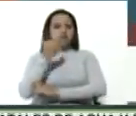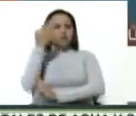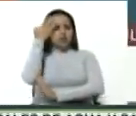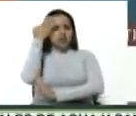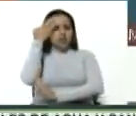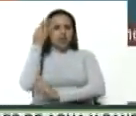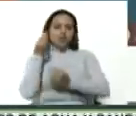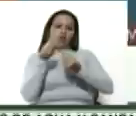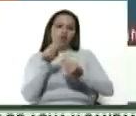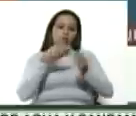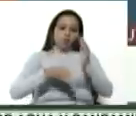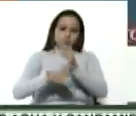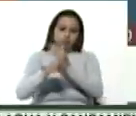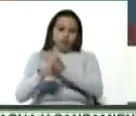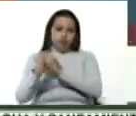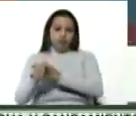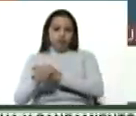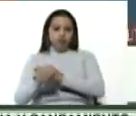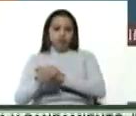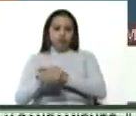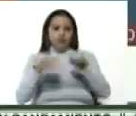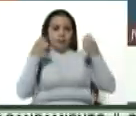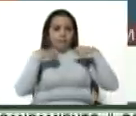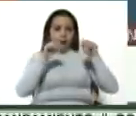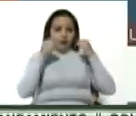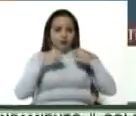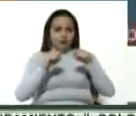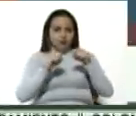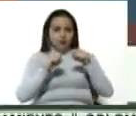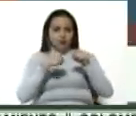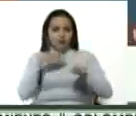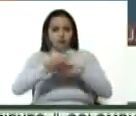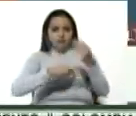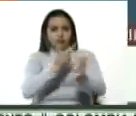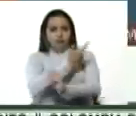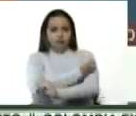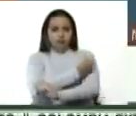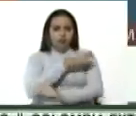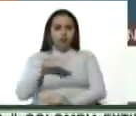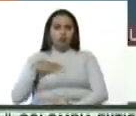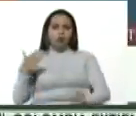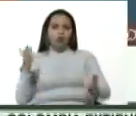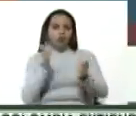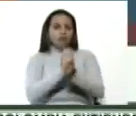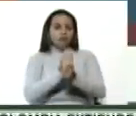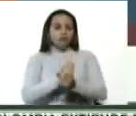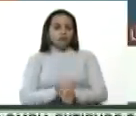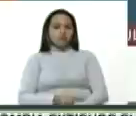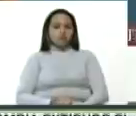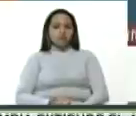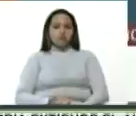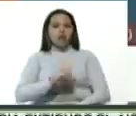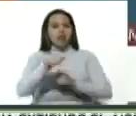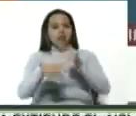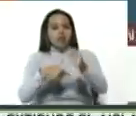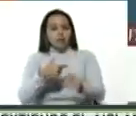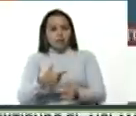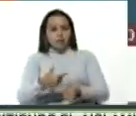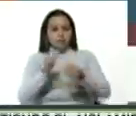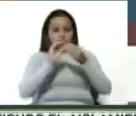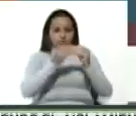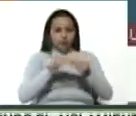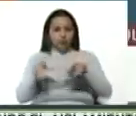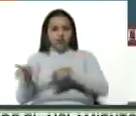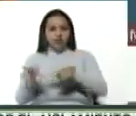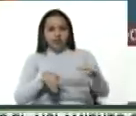cómo avanzan los ensayos clínicos que están llevando adelante para poder, en su momento, una vez que se corrobore, que se